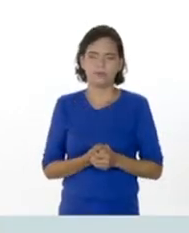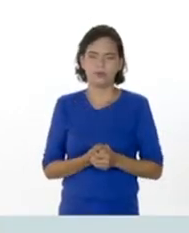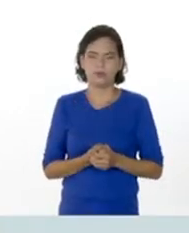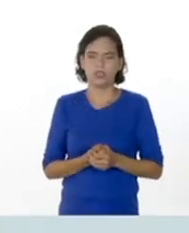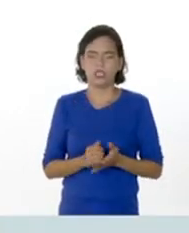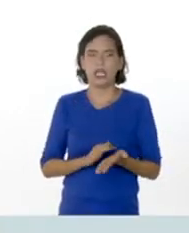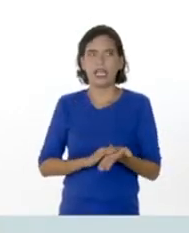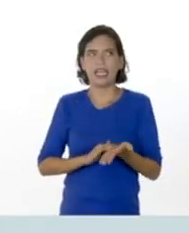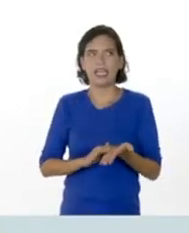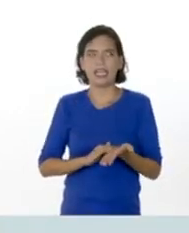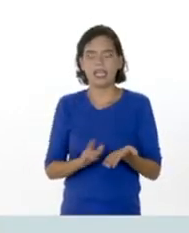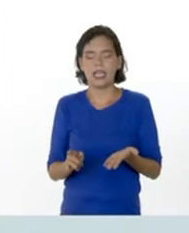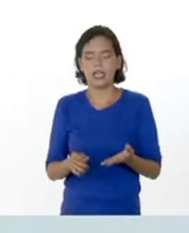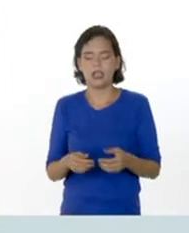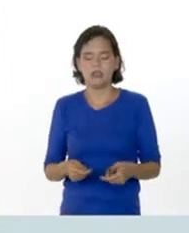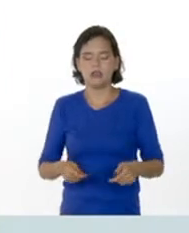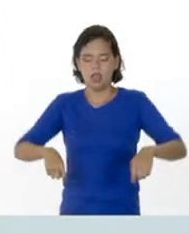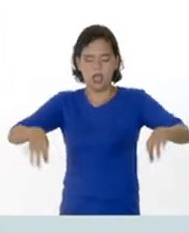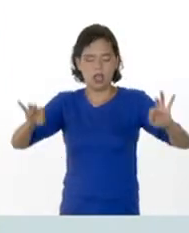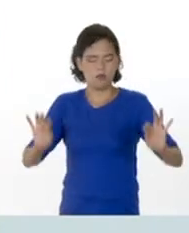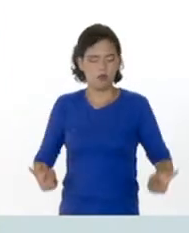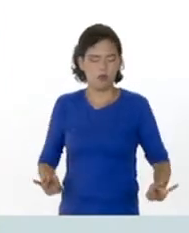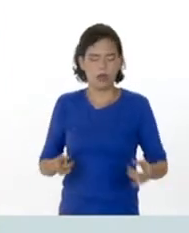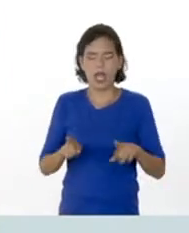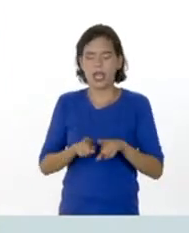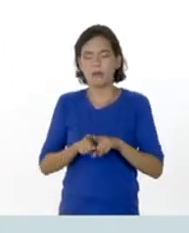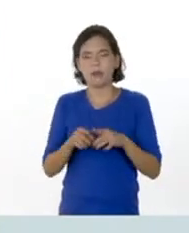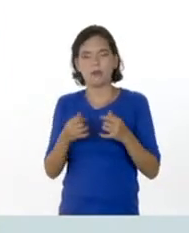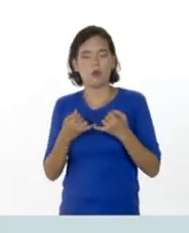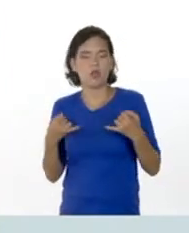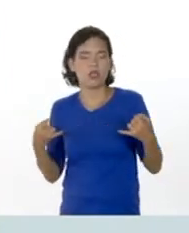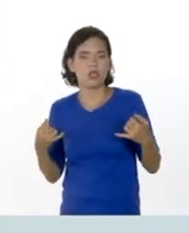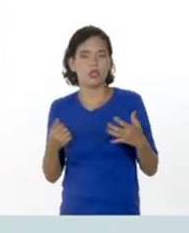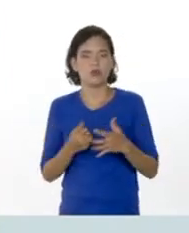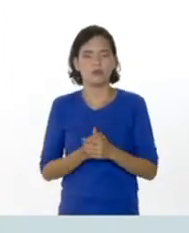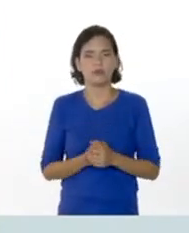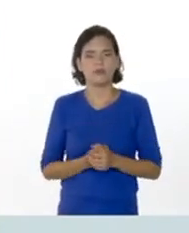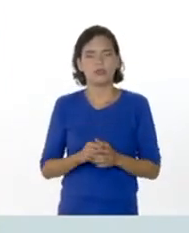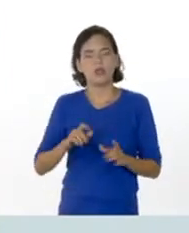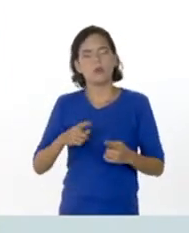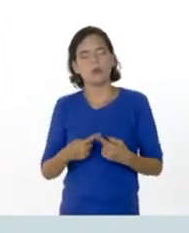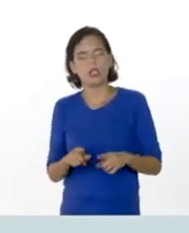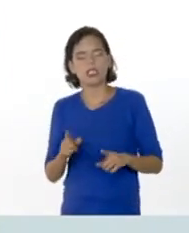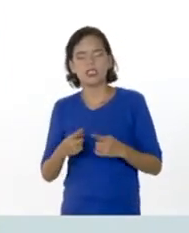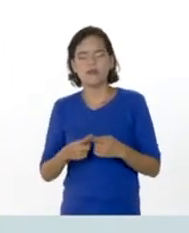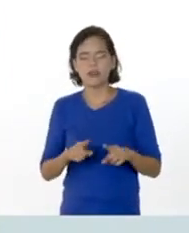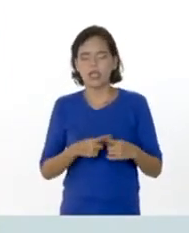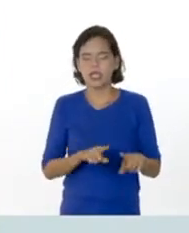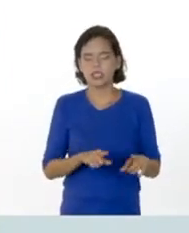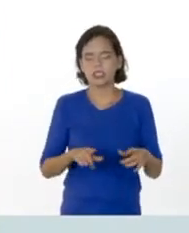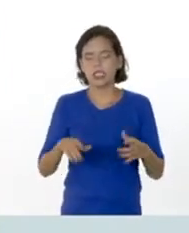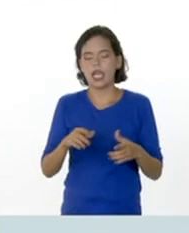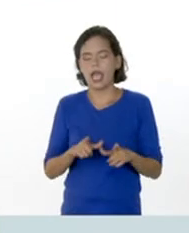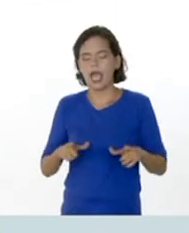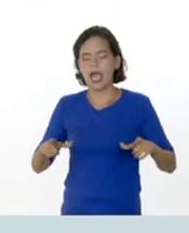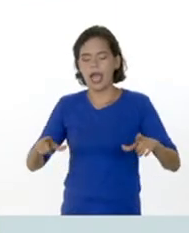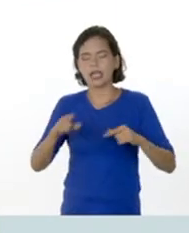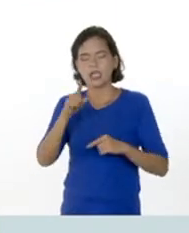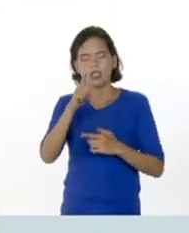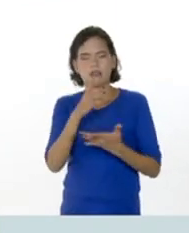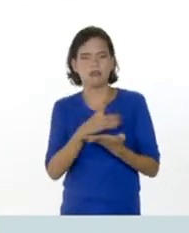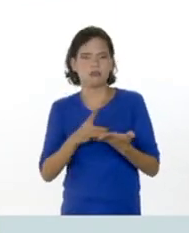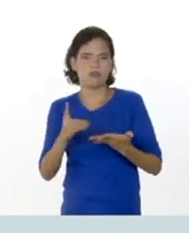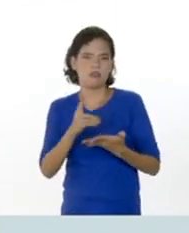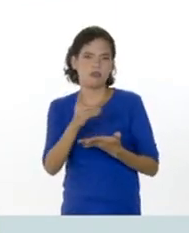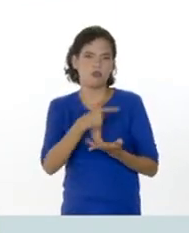lijas, pedazos de alfombra, el mismo pabilo o estambre, colocarle diferentes texturas a diferentes áreas de ese dibujo